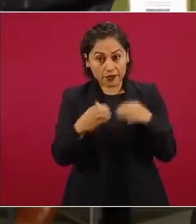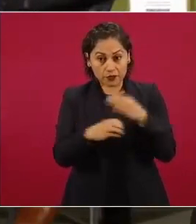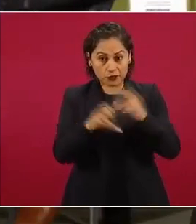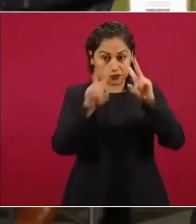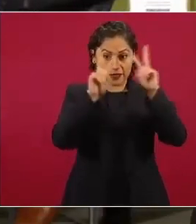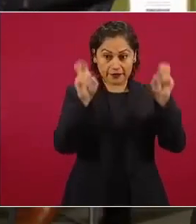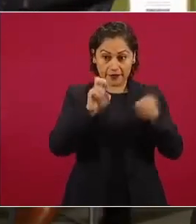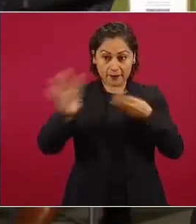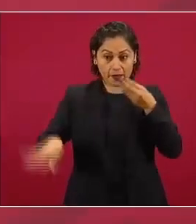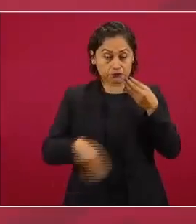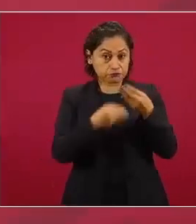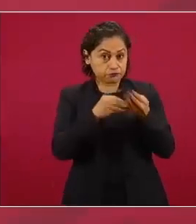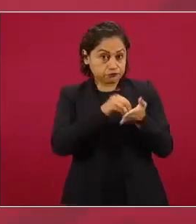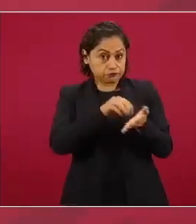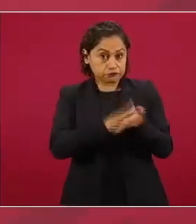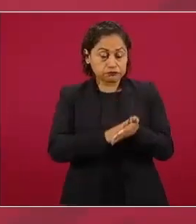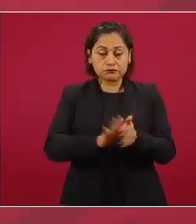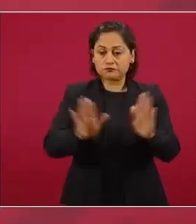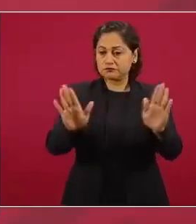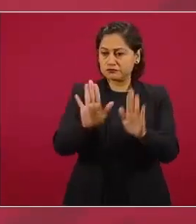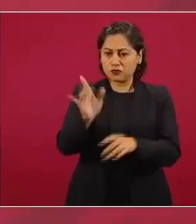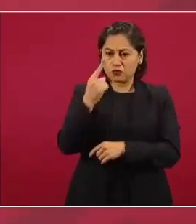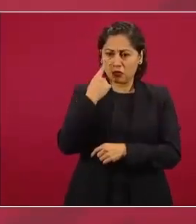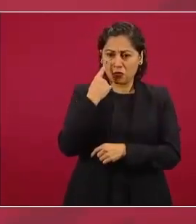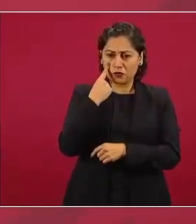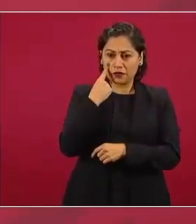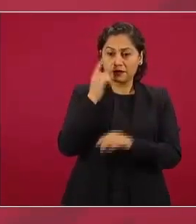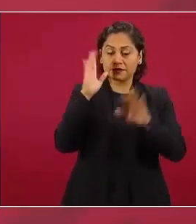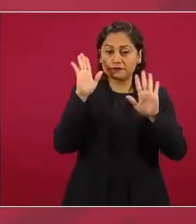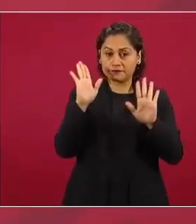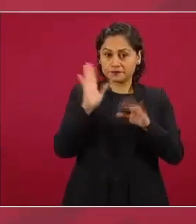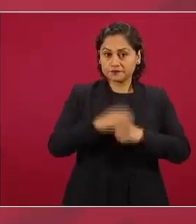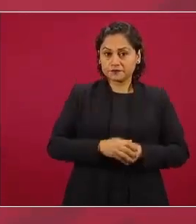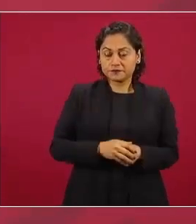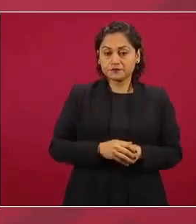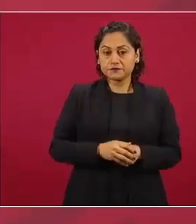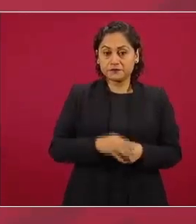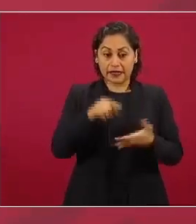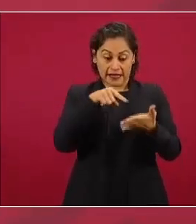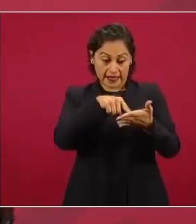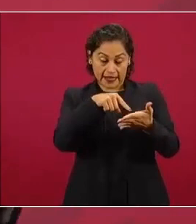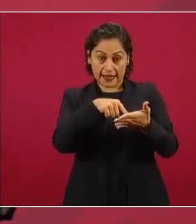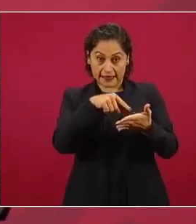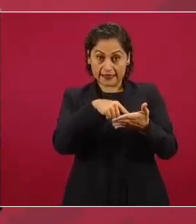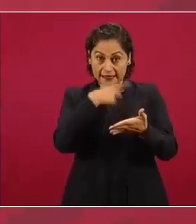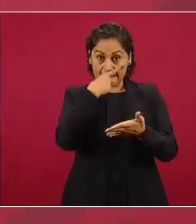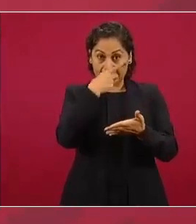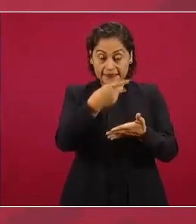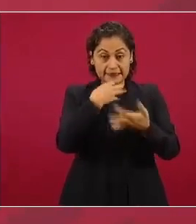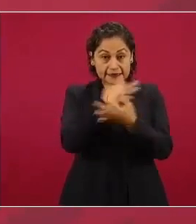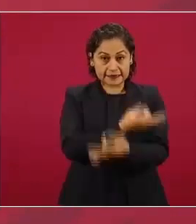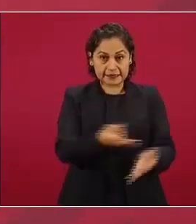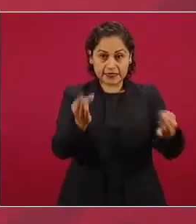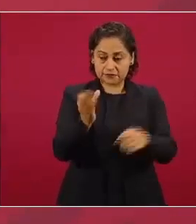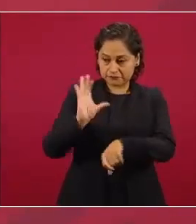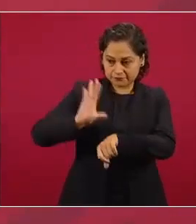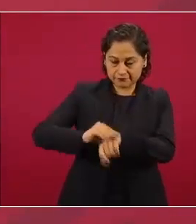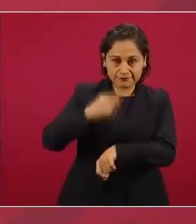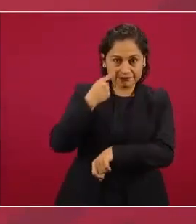No, para Estados Unidos me queda muy claro pero además lo dice el propio comunicado conjunto si usted me lo permite